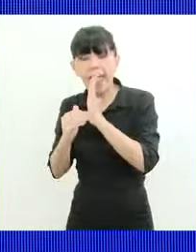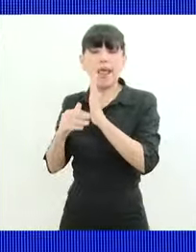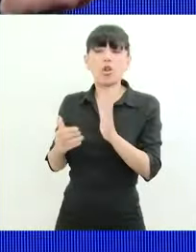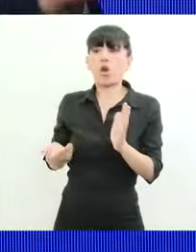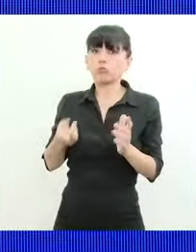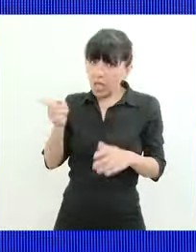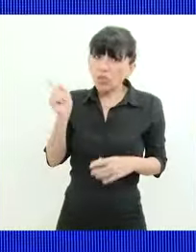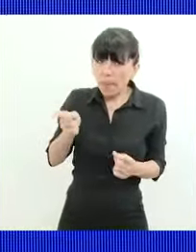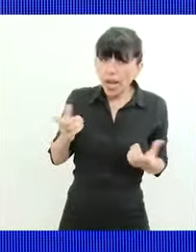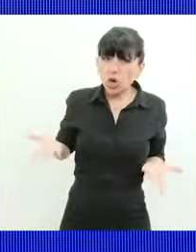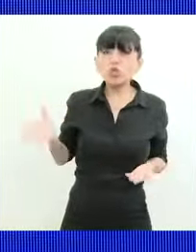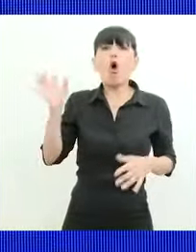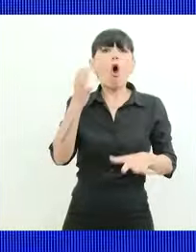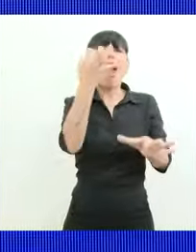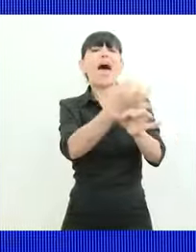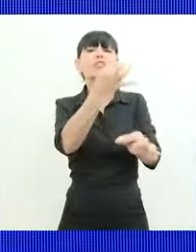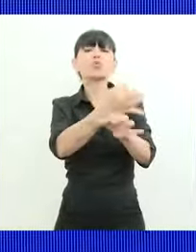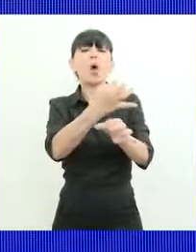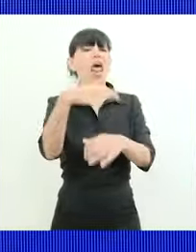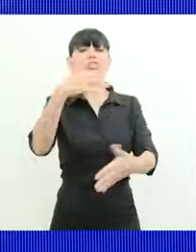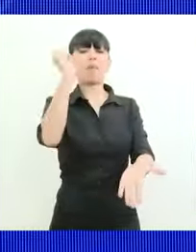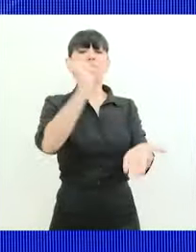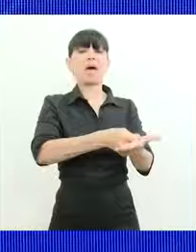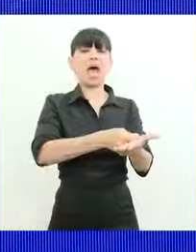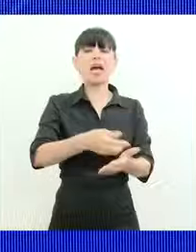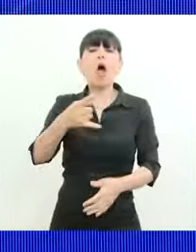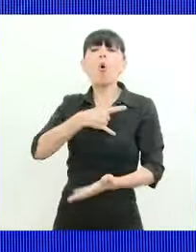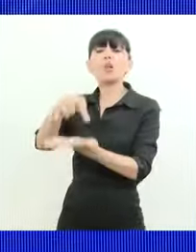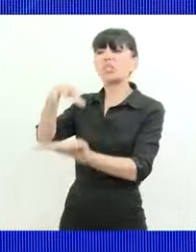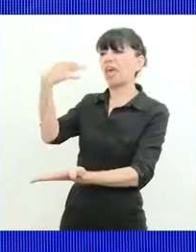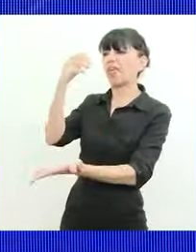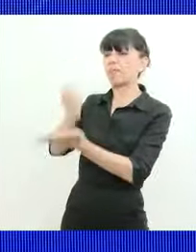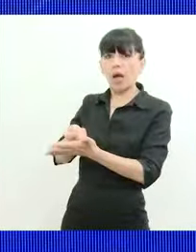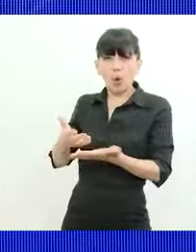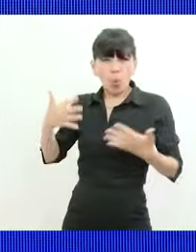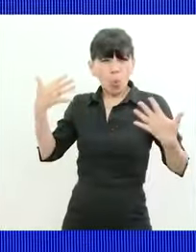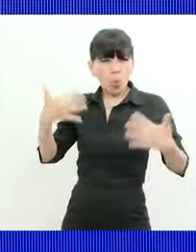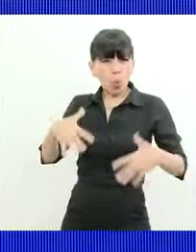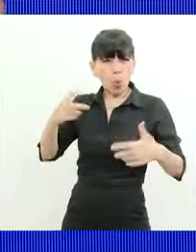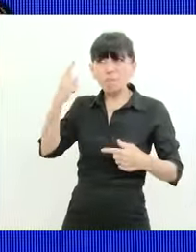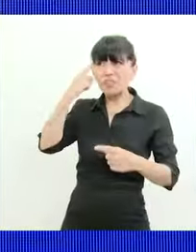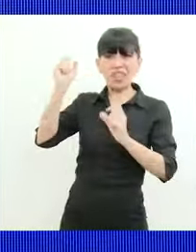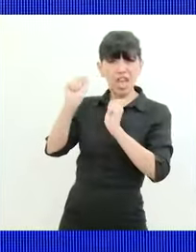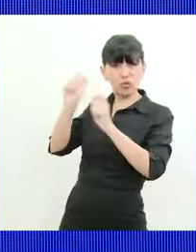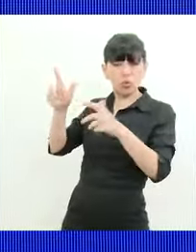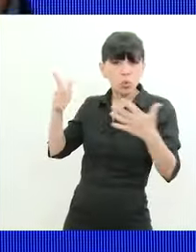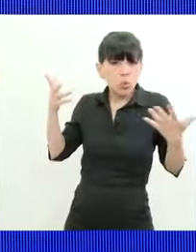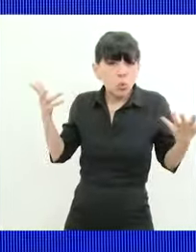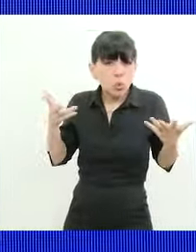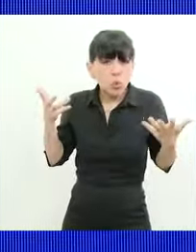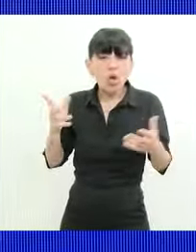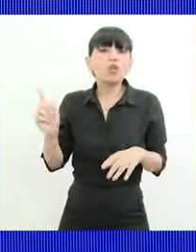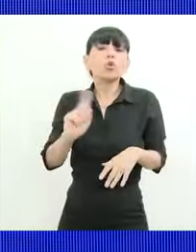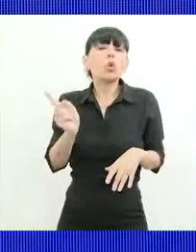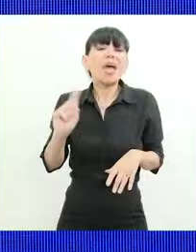de que la escuela se apaga que la universidad se apaga todas cosas que además no es que se me